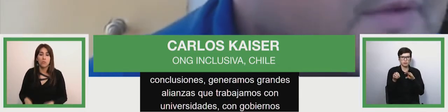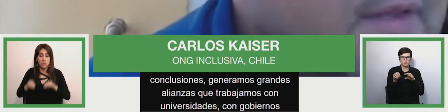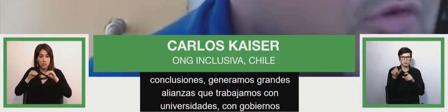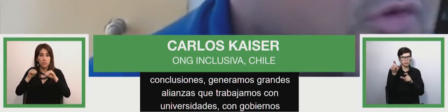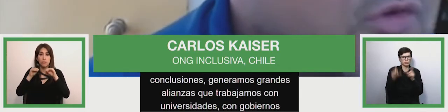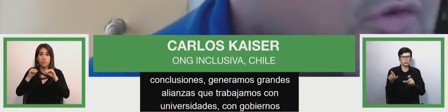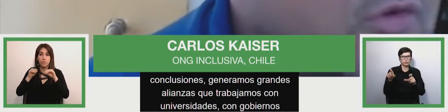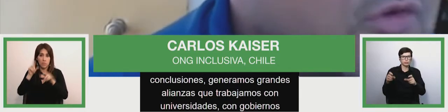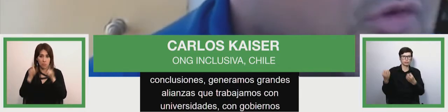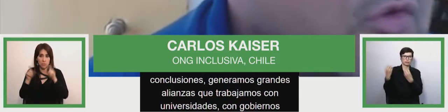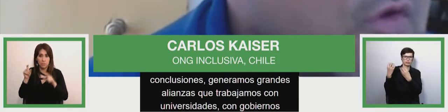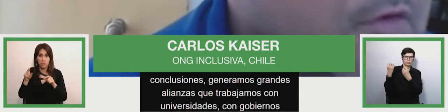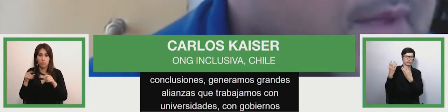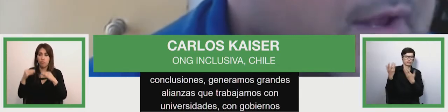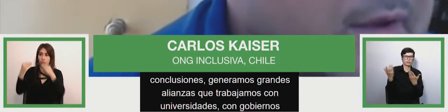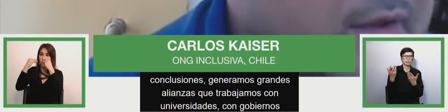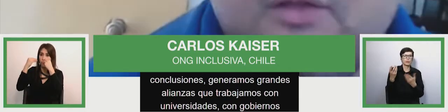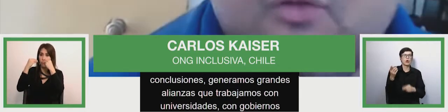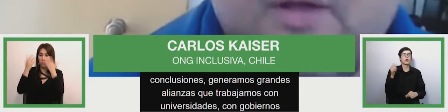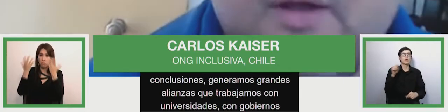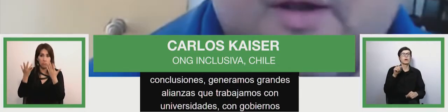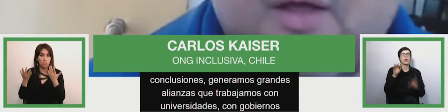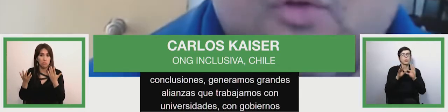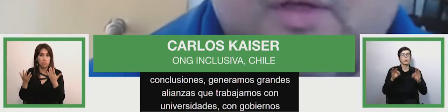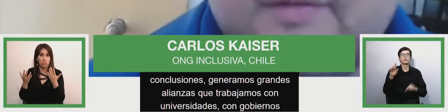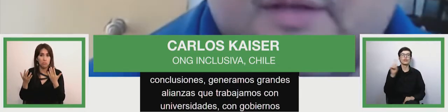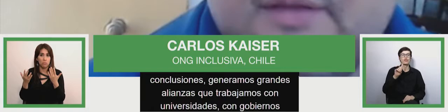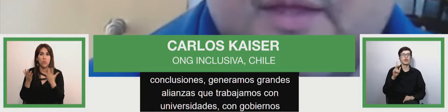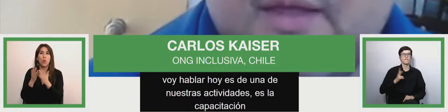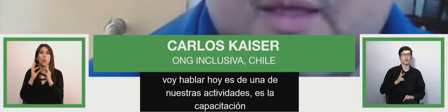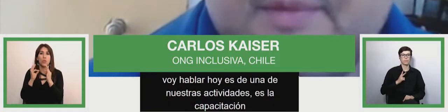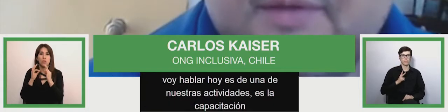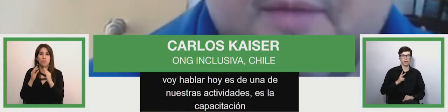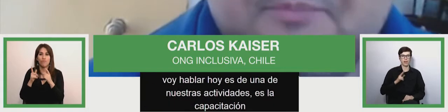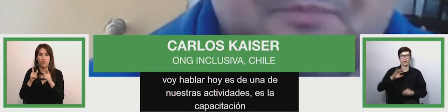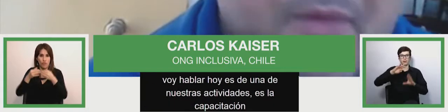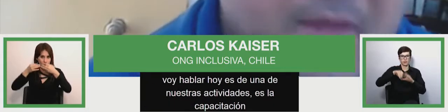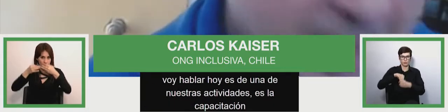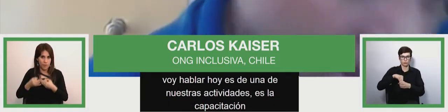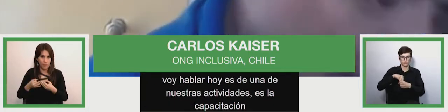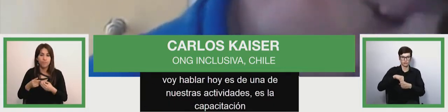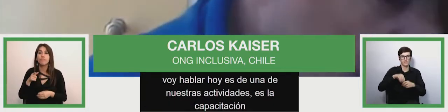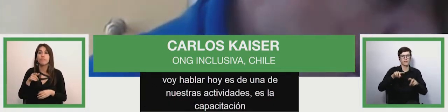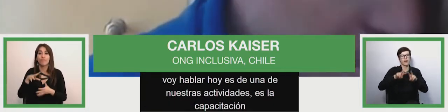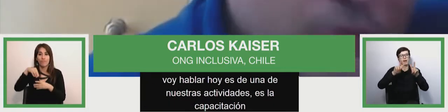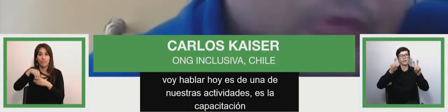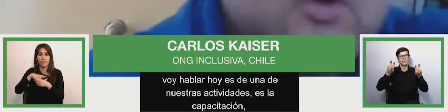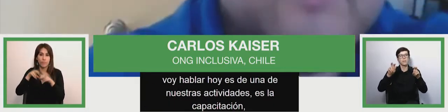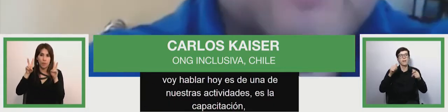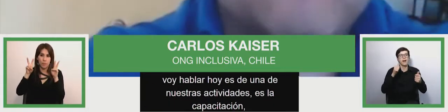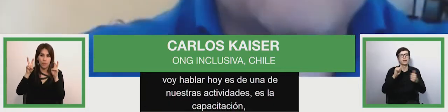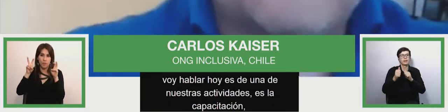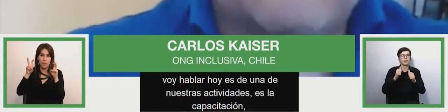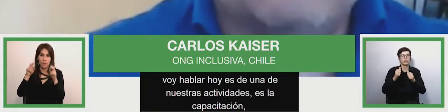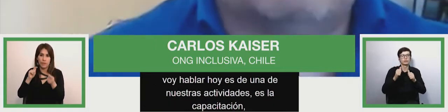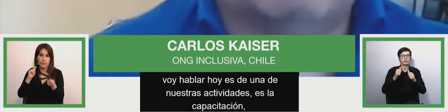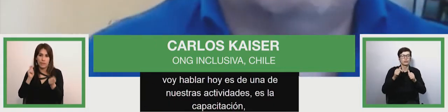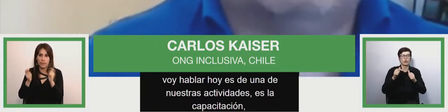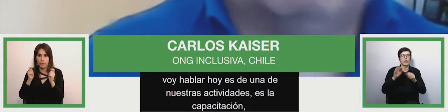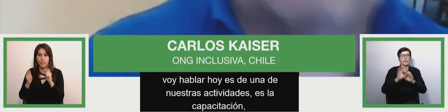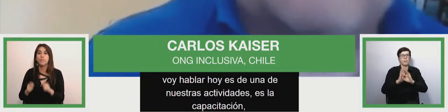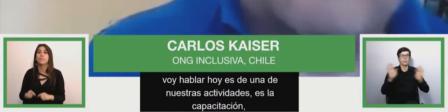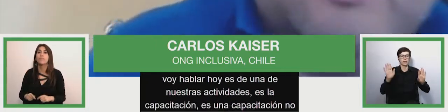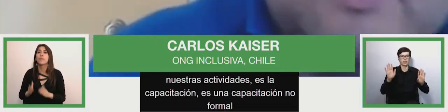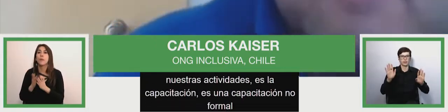capacitación no formal inclusiva en gestión de riesgo de desastre y discapacidad nosotros habíamos llevado